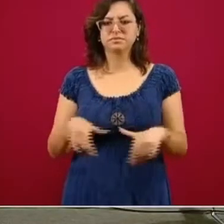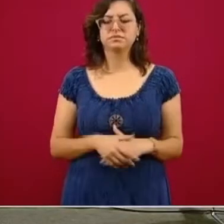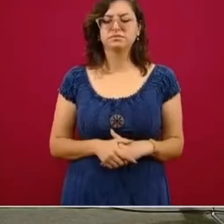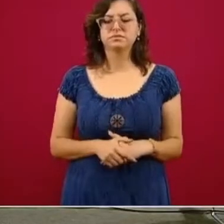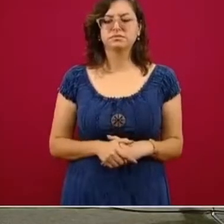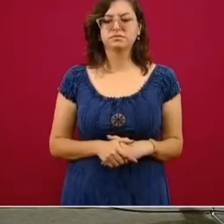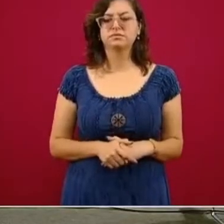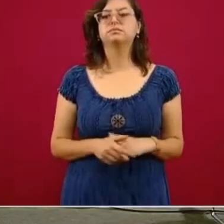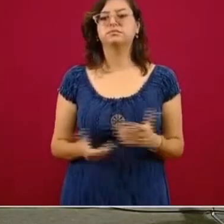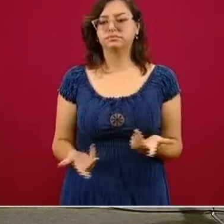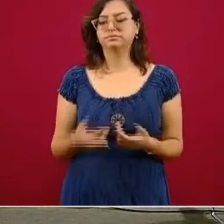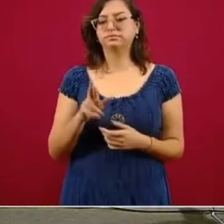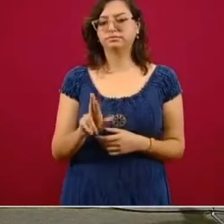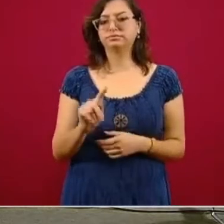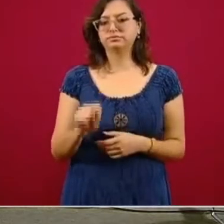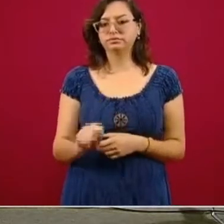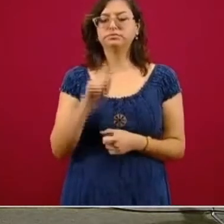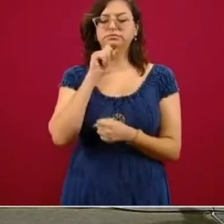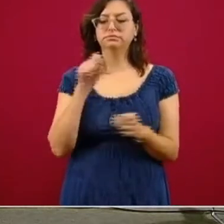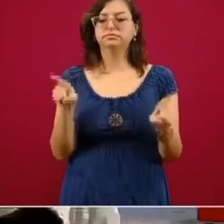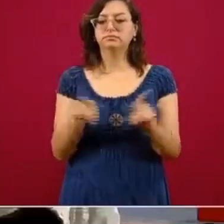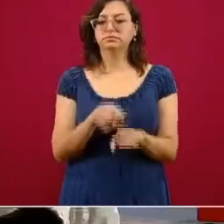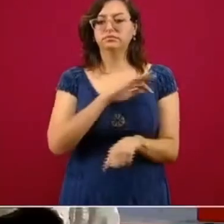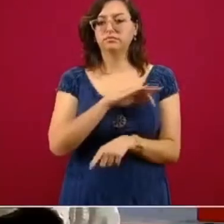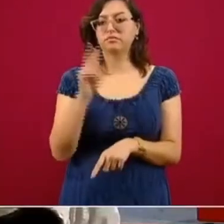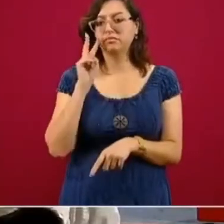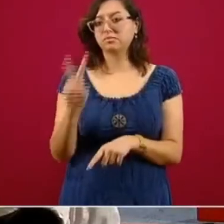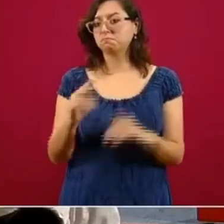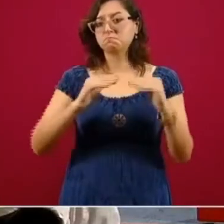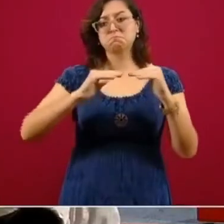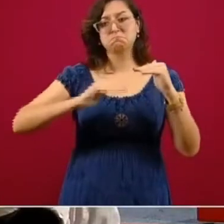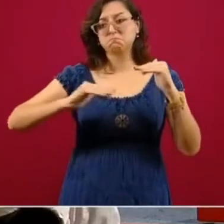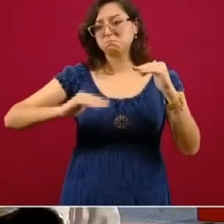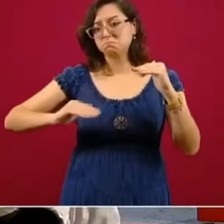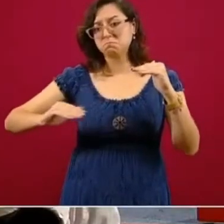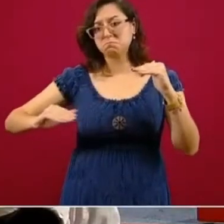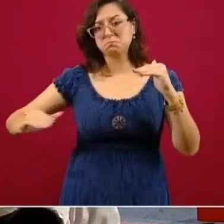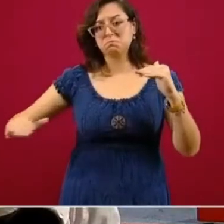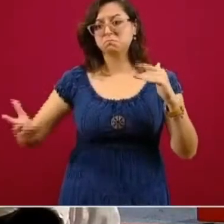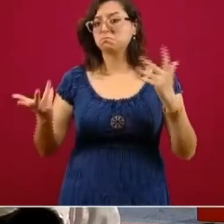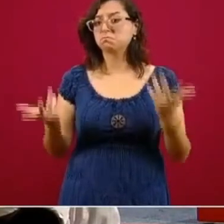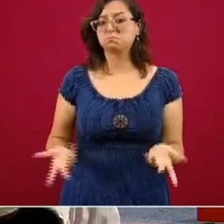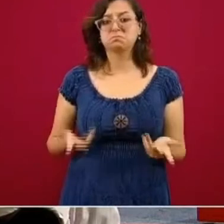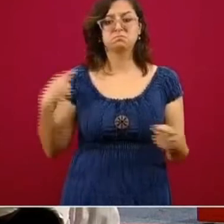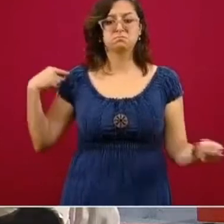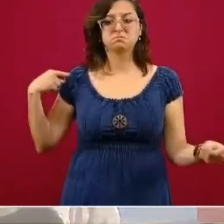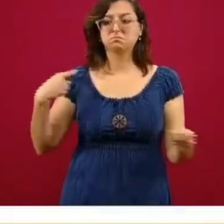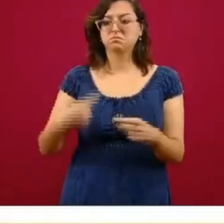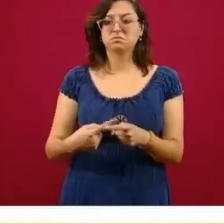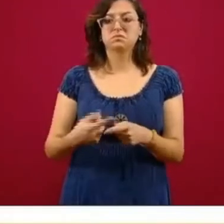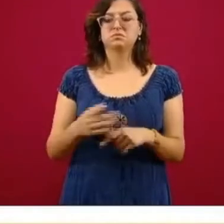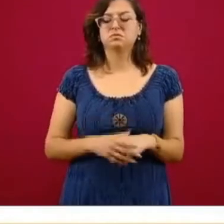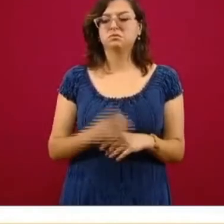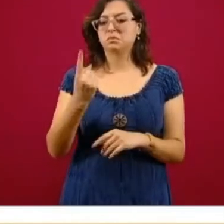Y lo vemos reflejado en su tasa de transmisión, su número promedio de contagios, que se ha mantenido durante todo el mes